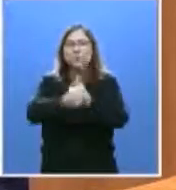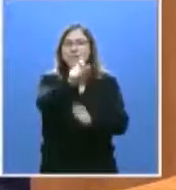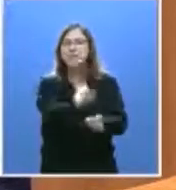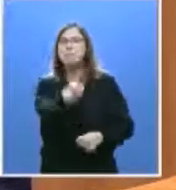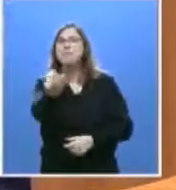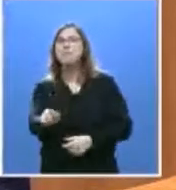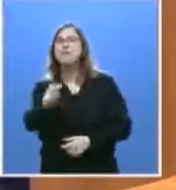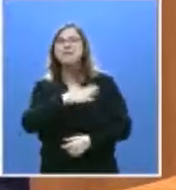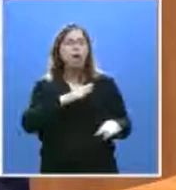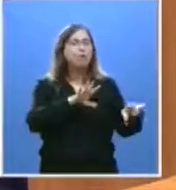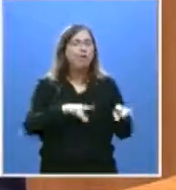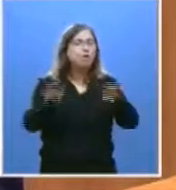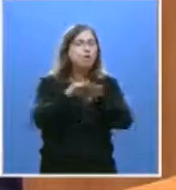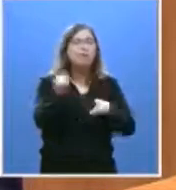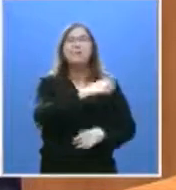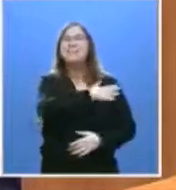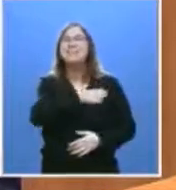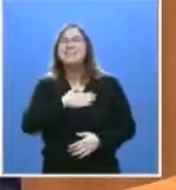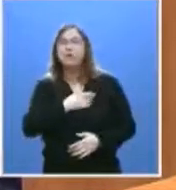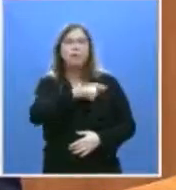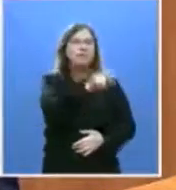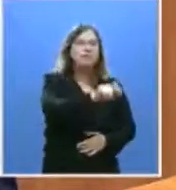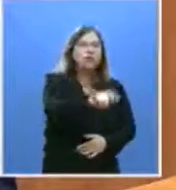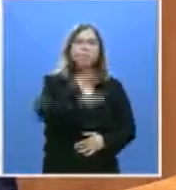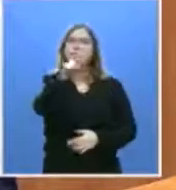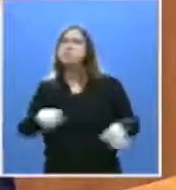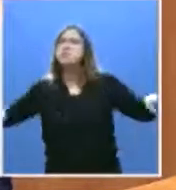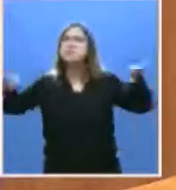Yo no quiero igualar territorios, quiero igualar a la gente que vive en esos territorios.